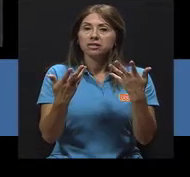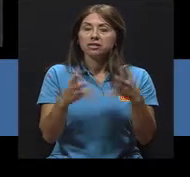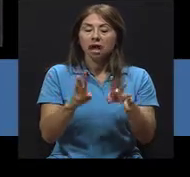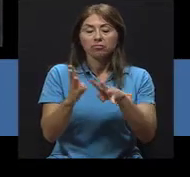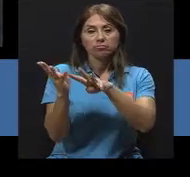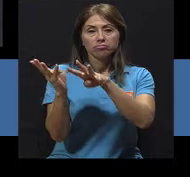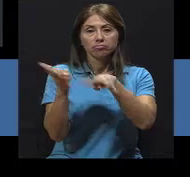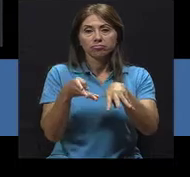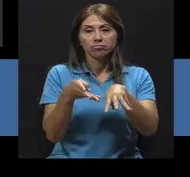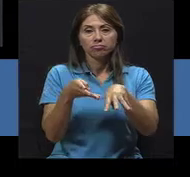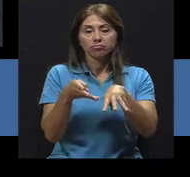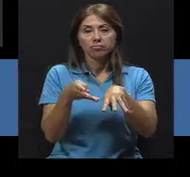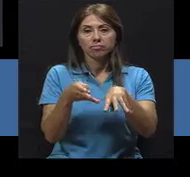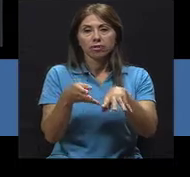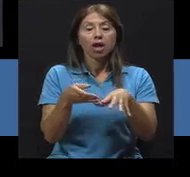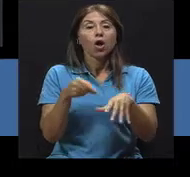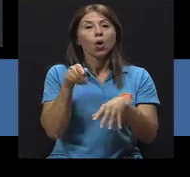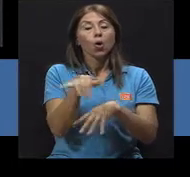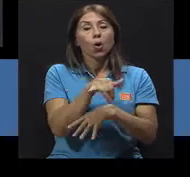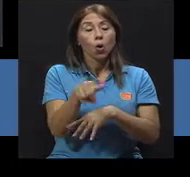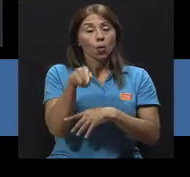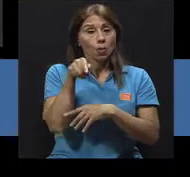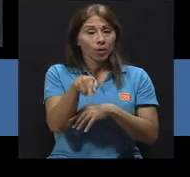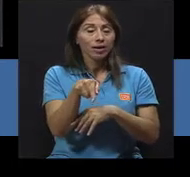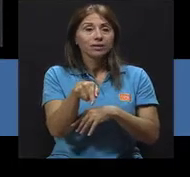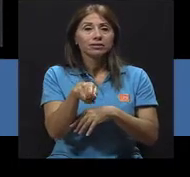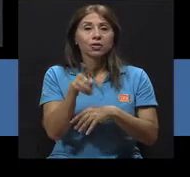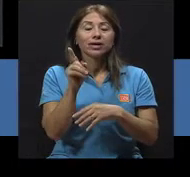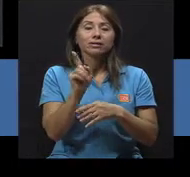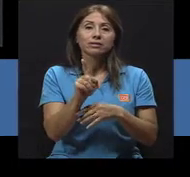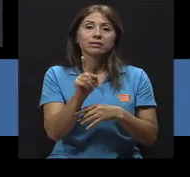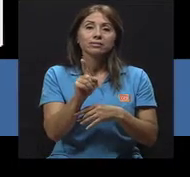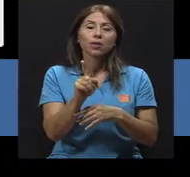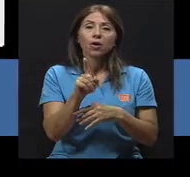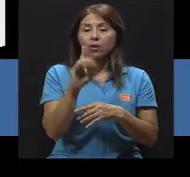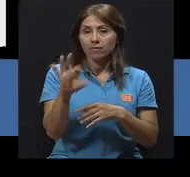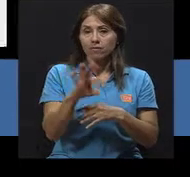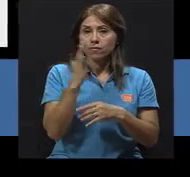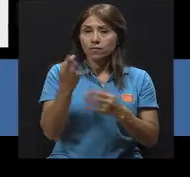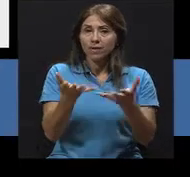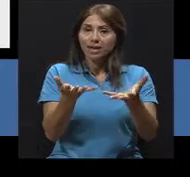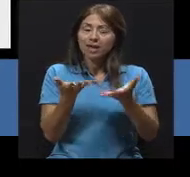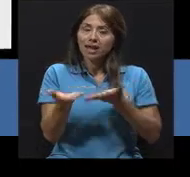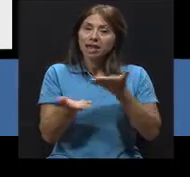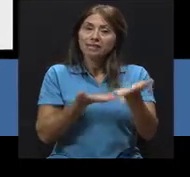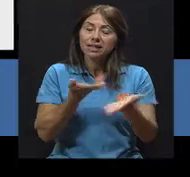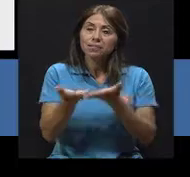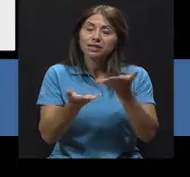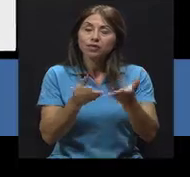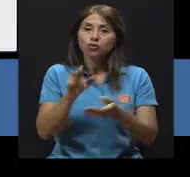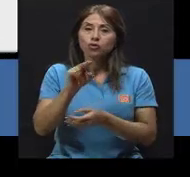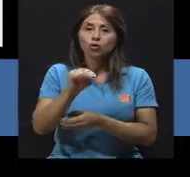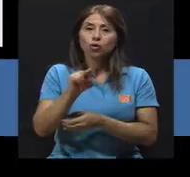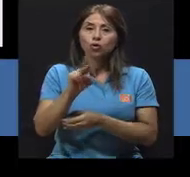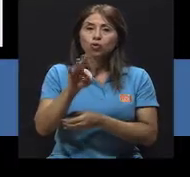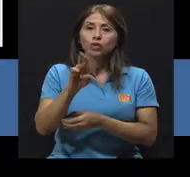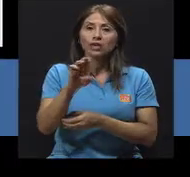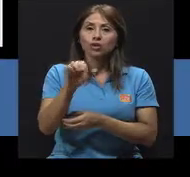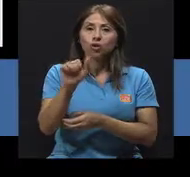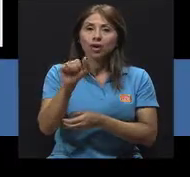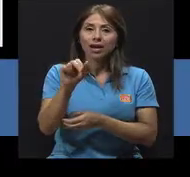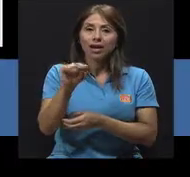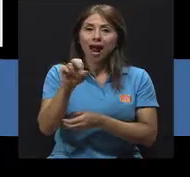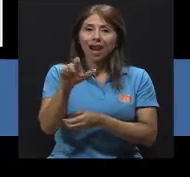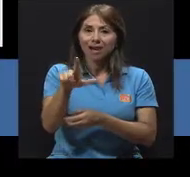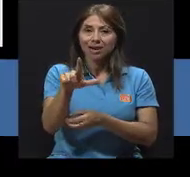implementación, en este caso, como es una plataforma que pretende brindar servicios nutricionales tanto